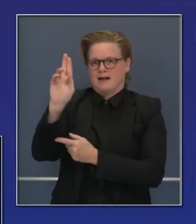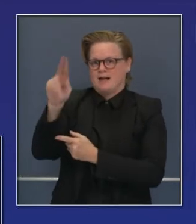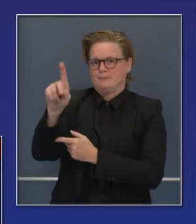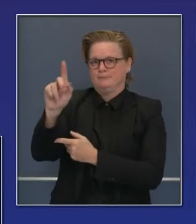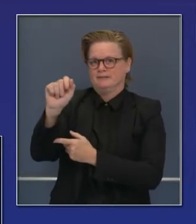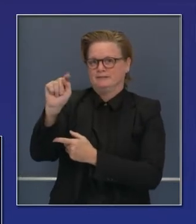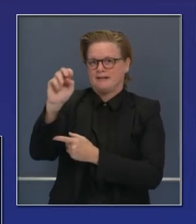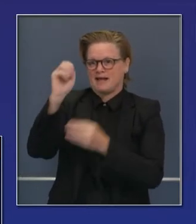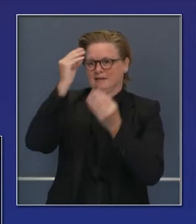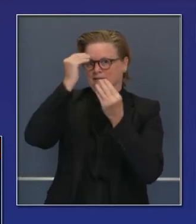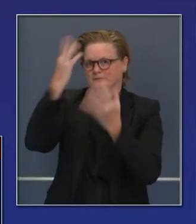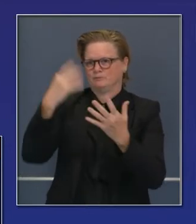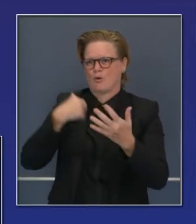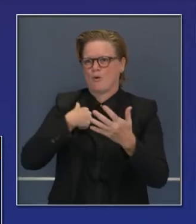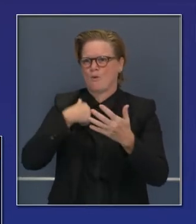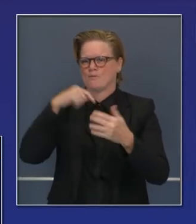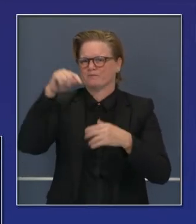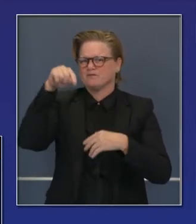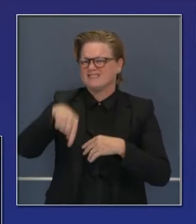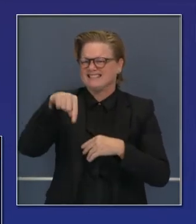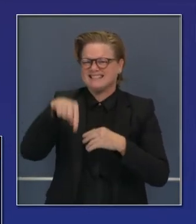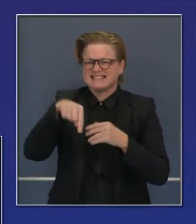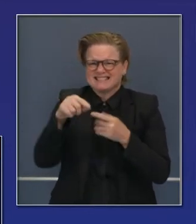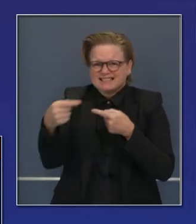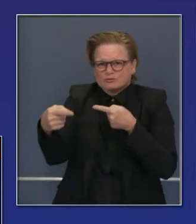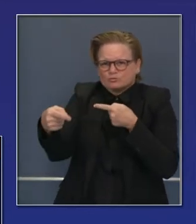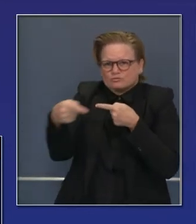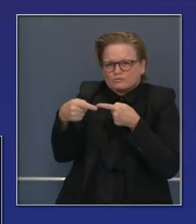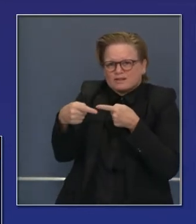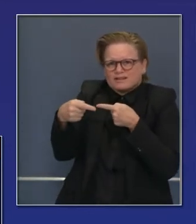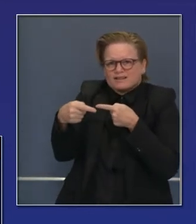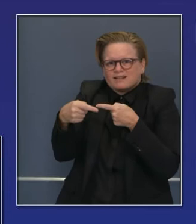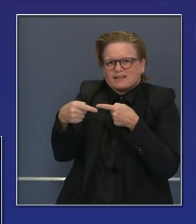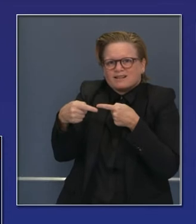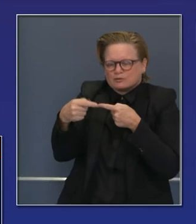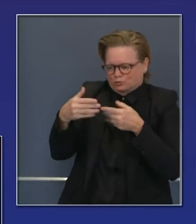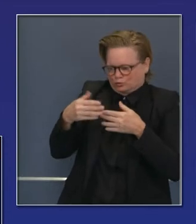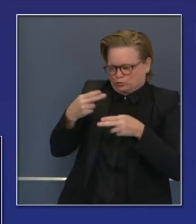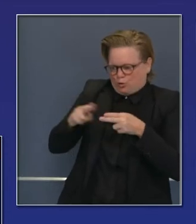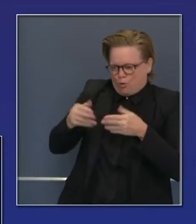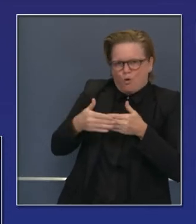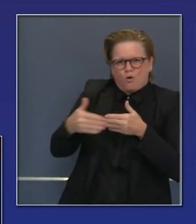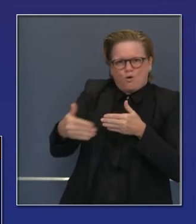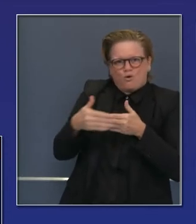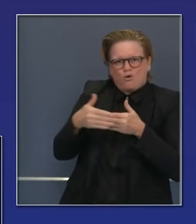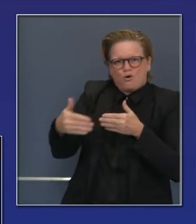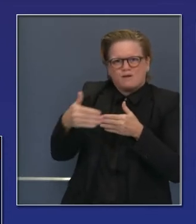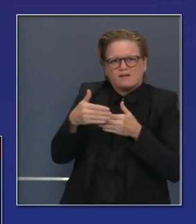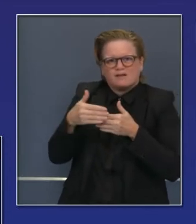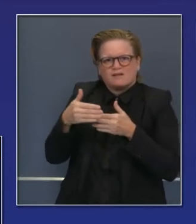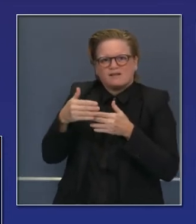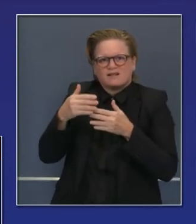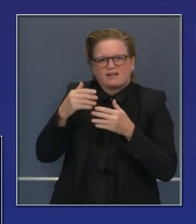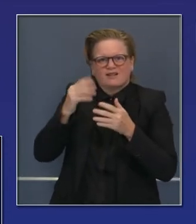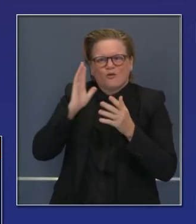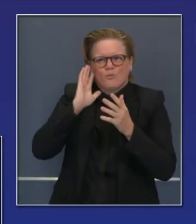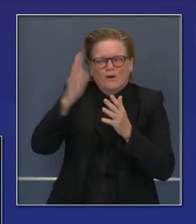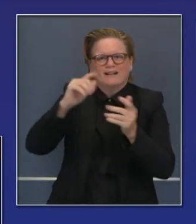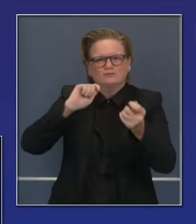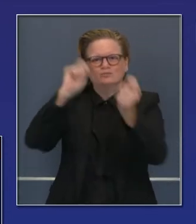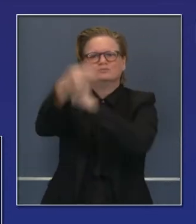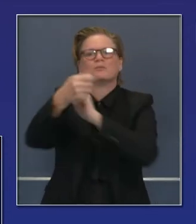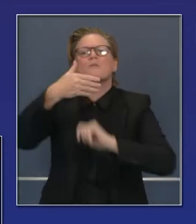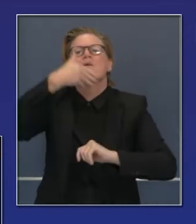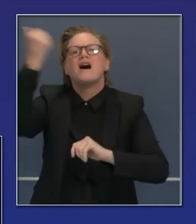momento. Y quiero que todo el mundo sepa que esto es temporal. Está basado en hechos, está basado en lo que está